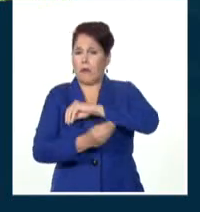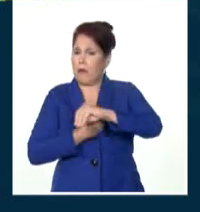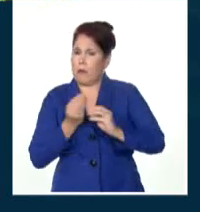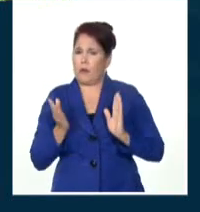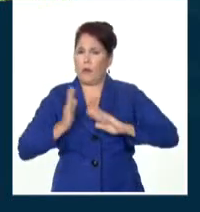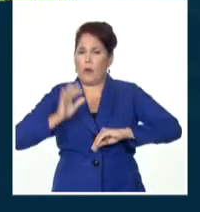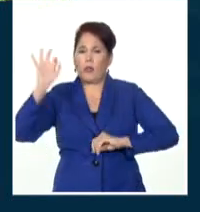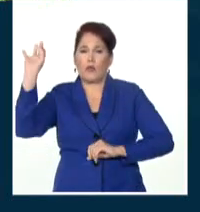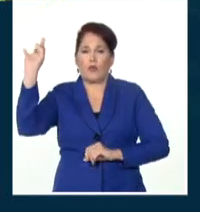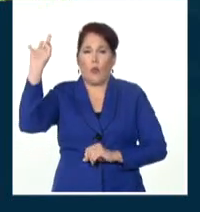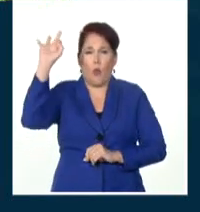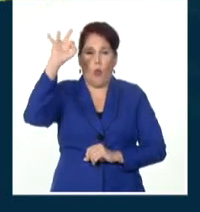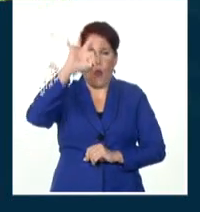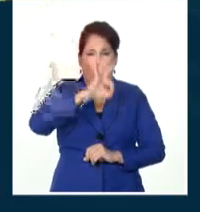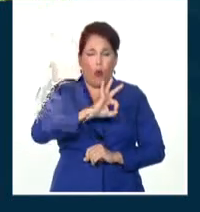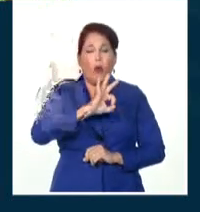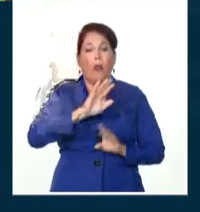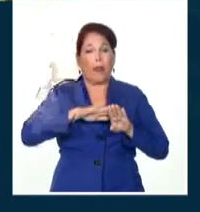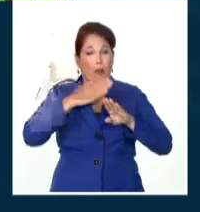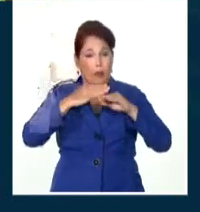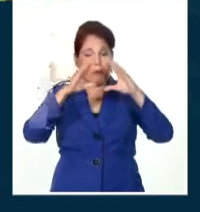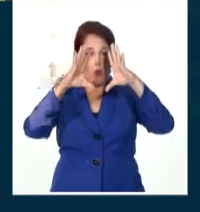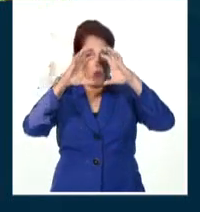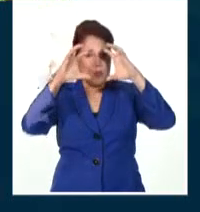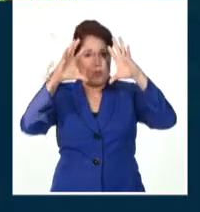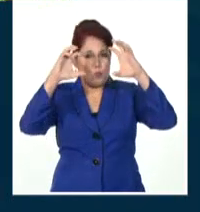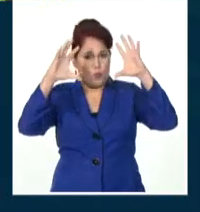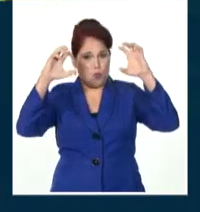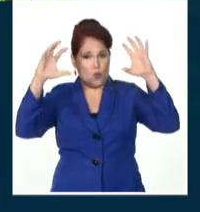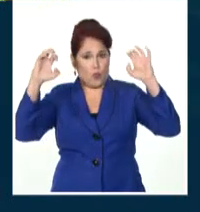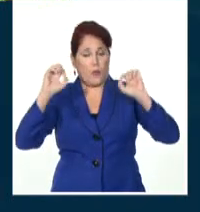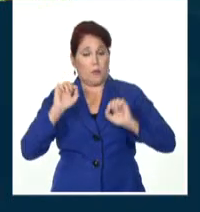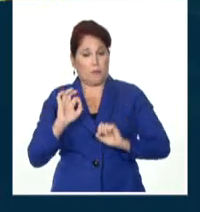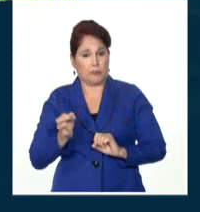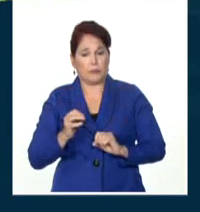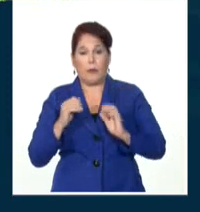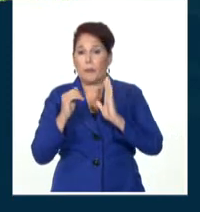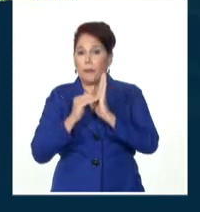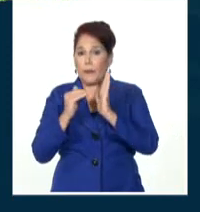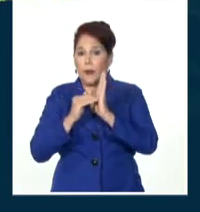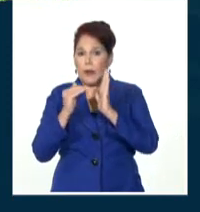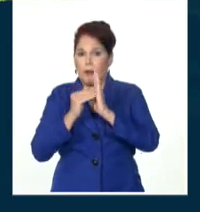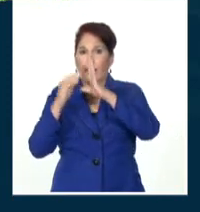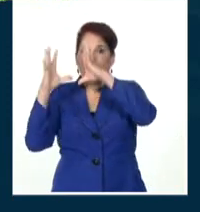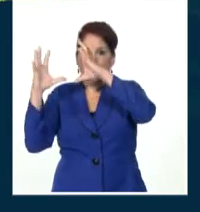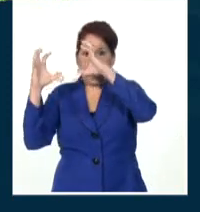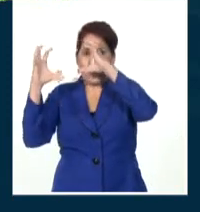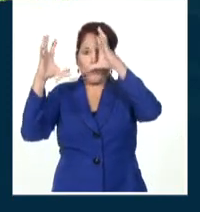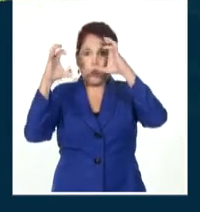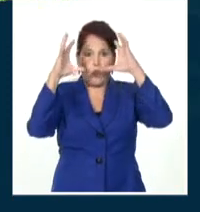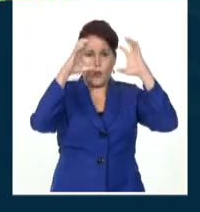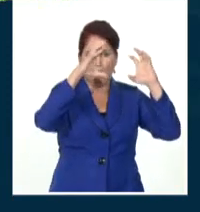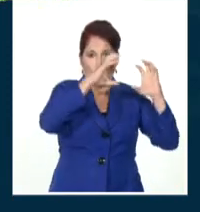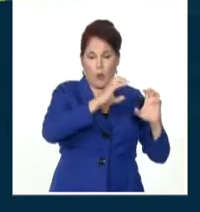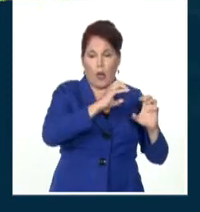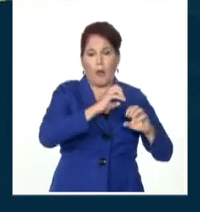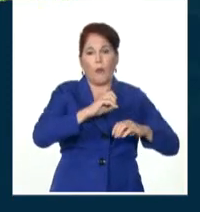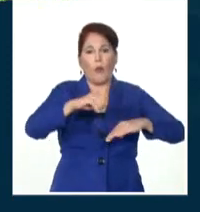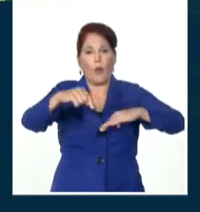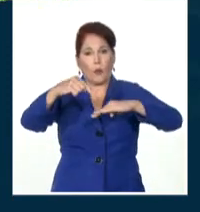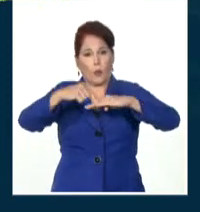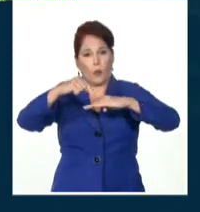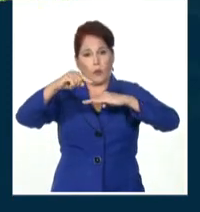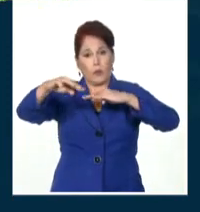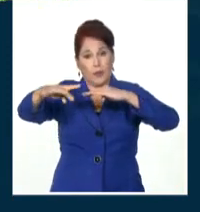mucho sol durante la mañana, sol y algunas nubes hacia el final de la primera parte del día. Para la tarde ya nublados en zonas del interior y la costa norte del